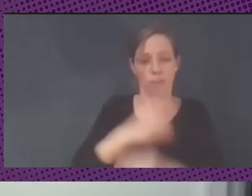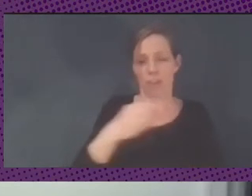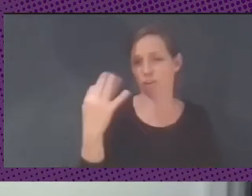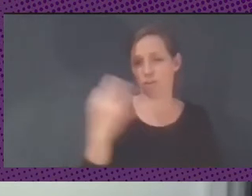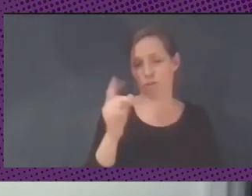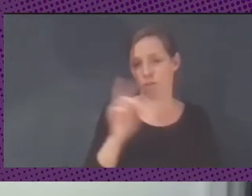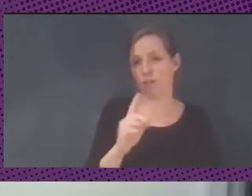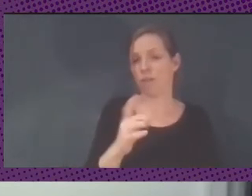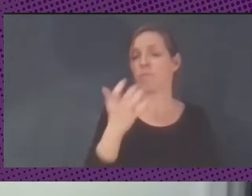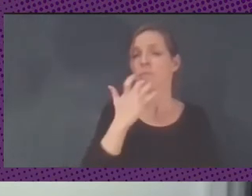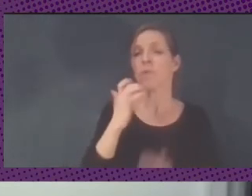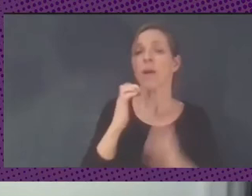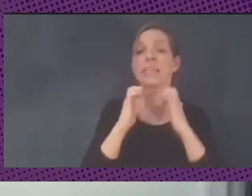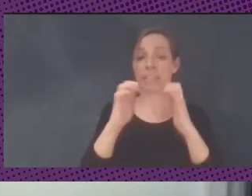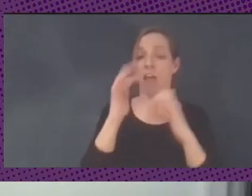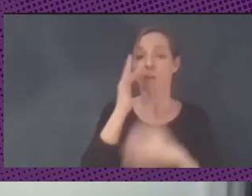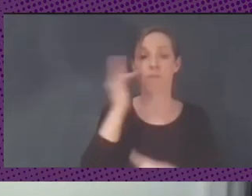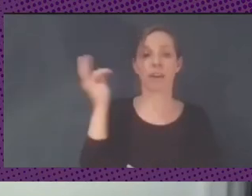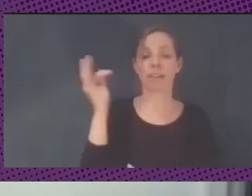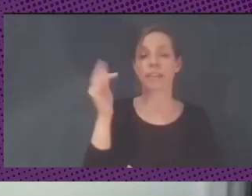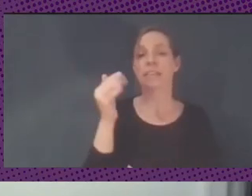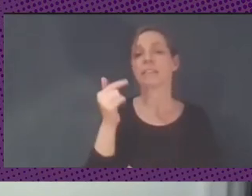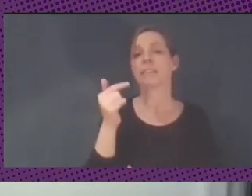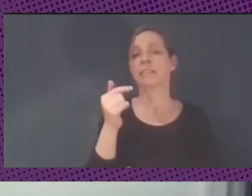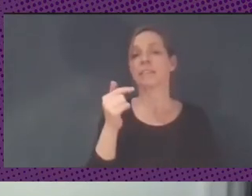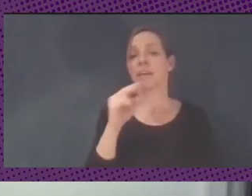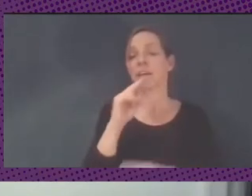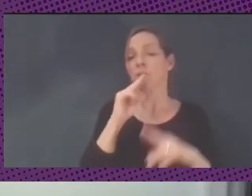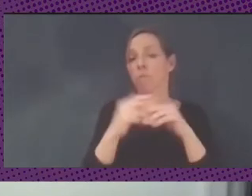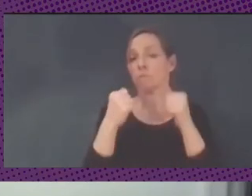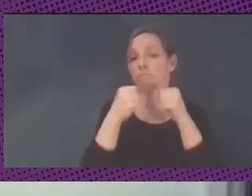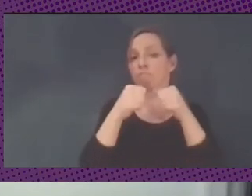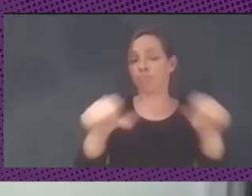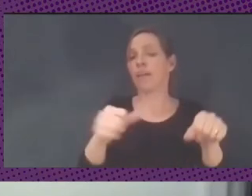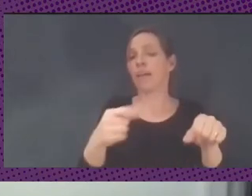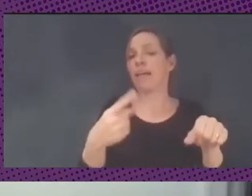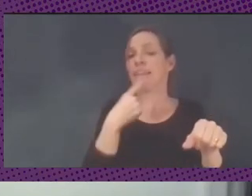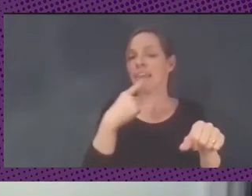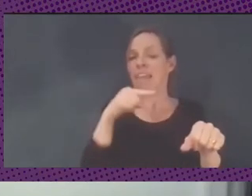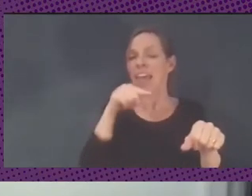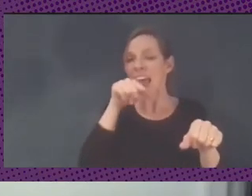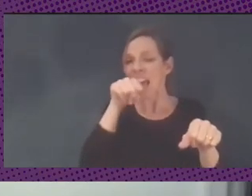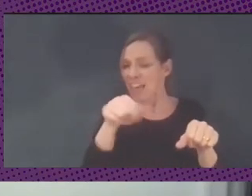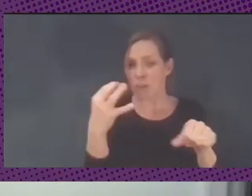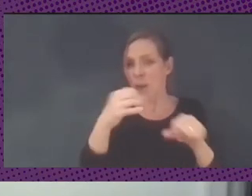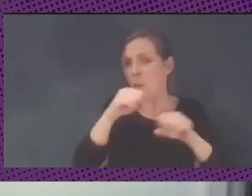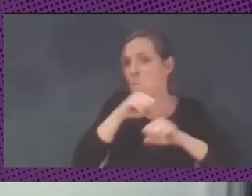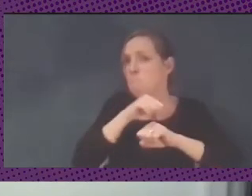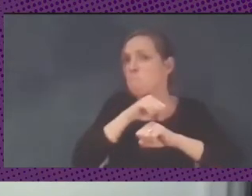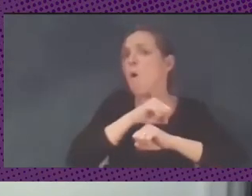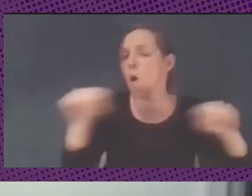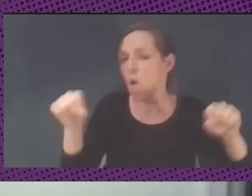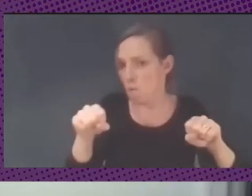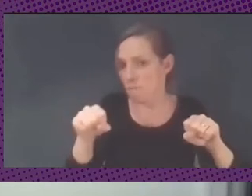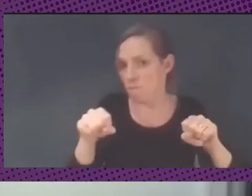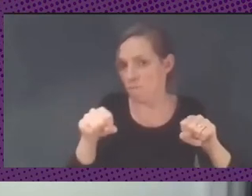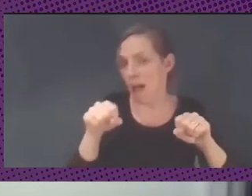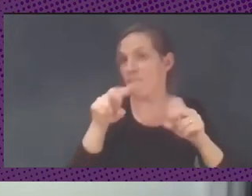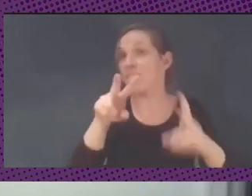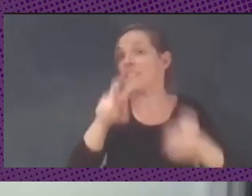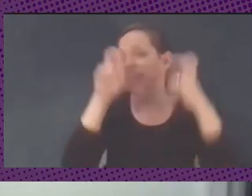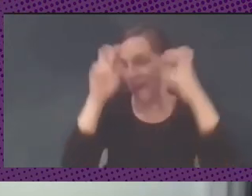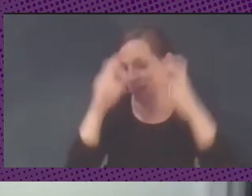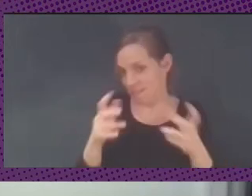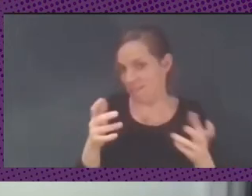francés le han llamado budgetary time bombs, bombas fiscales, digamos.